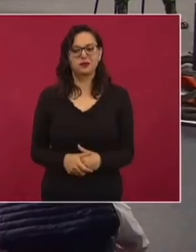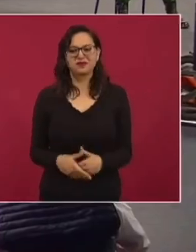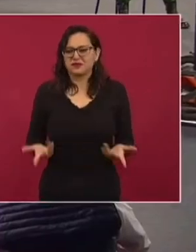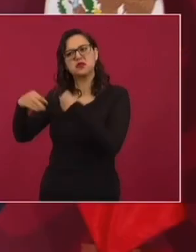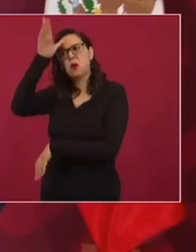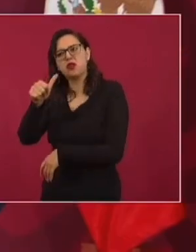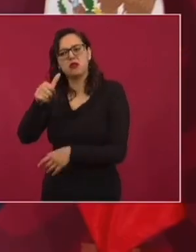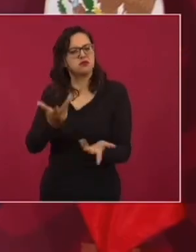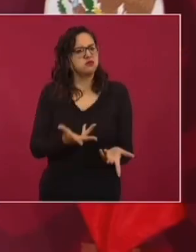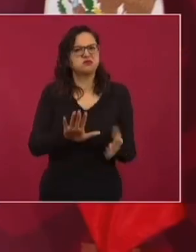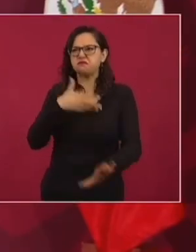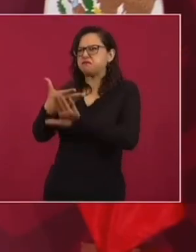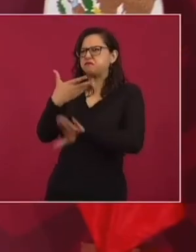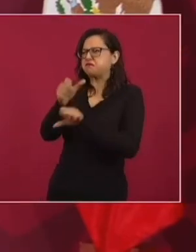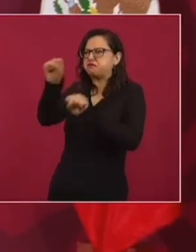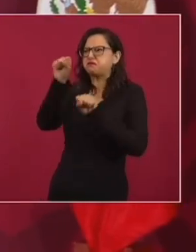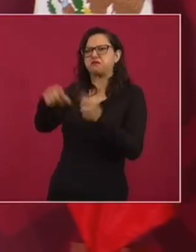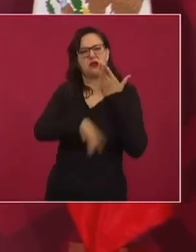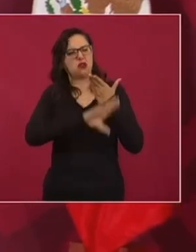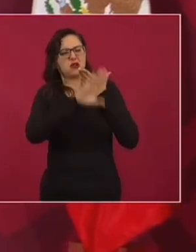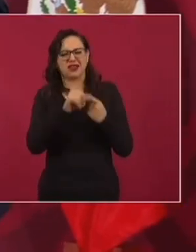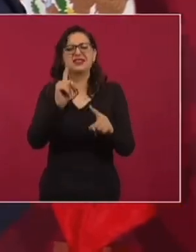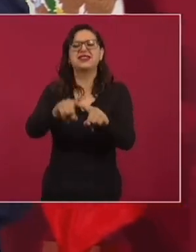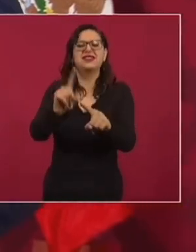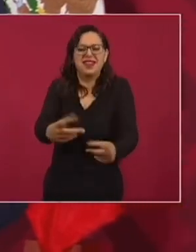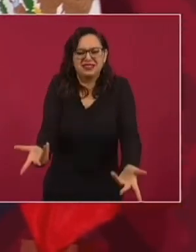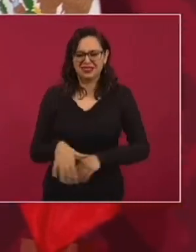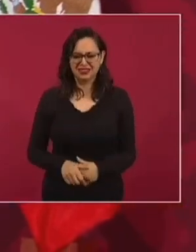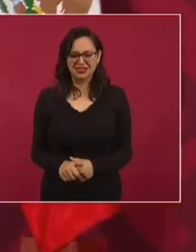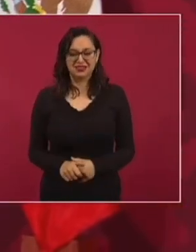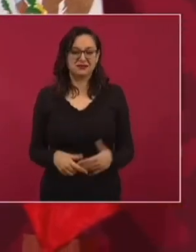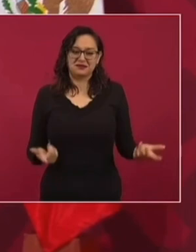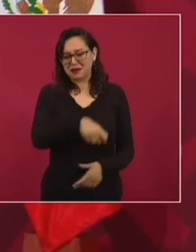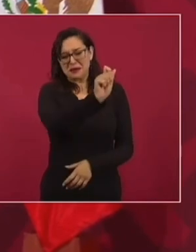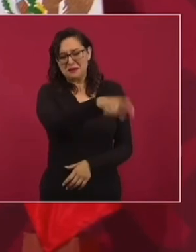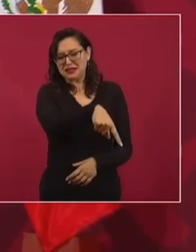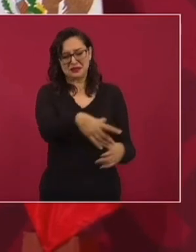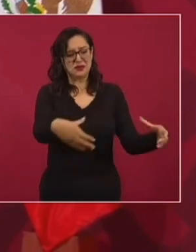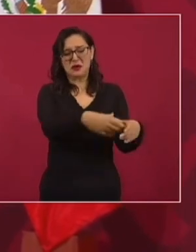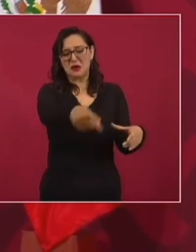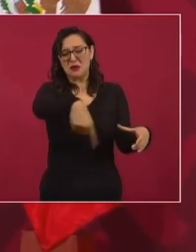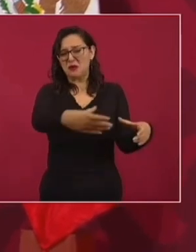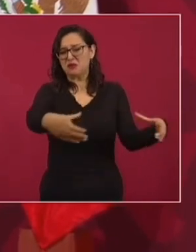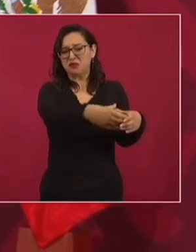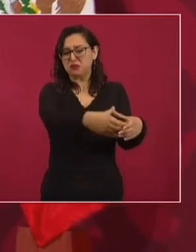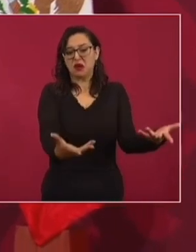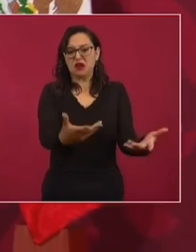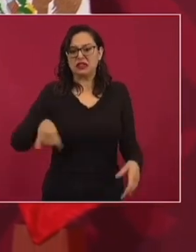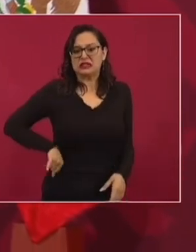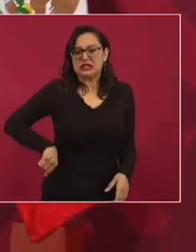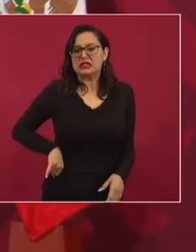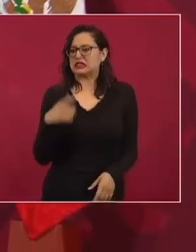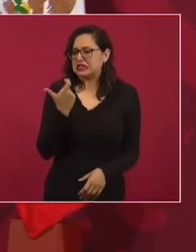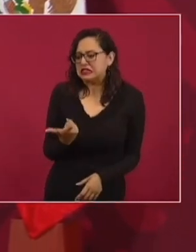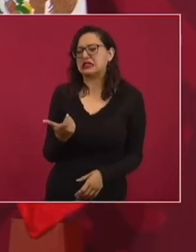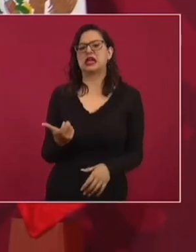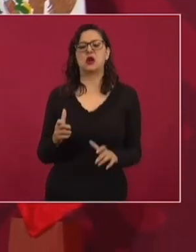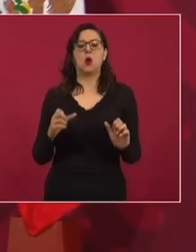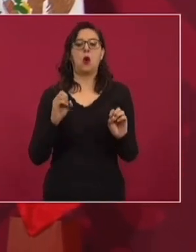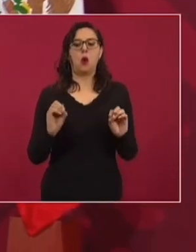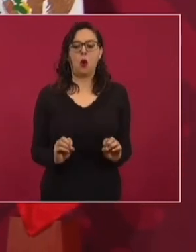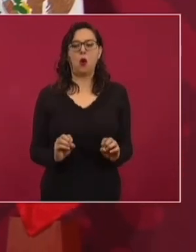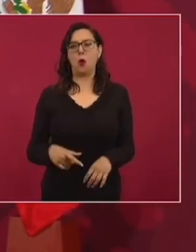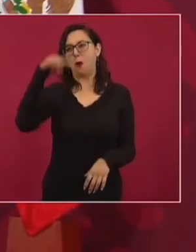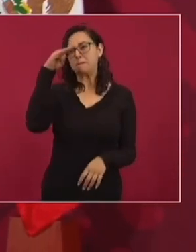entonces los que protestan? Pues los que están vinculados a intereses creados. ¿Es dinero o es